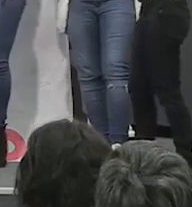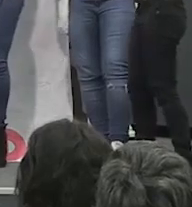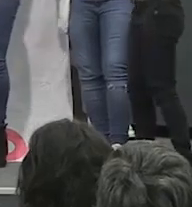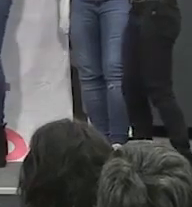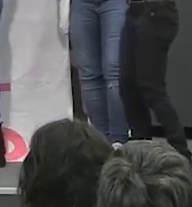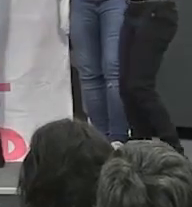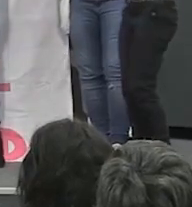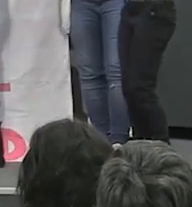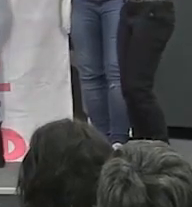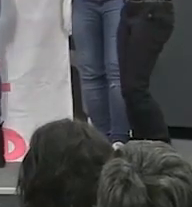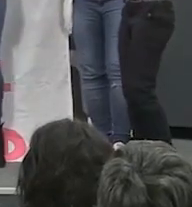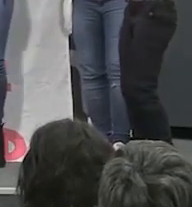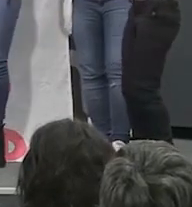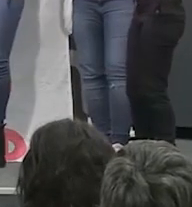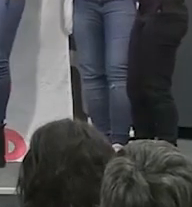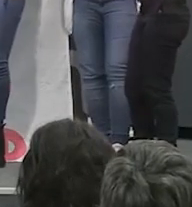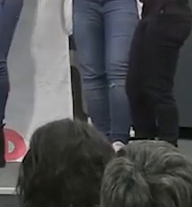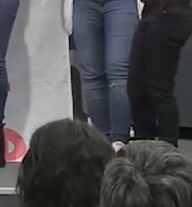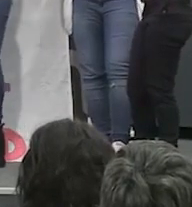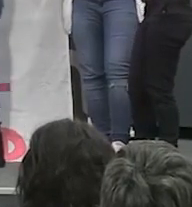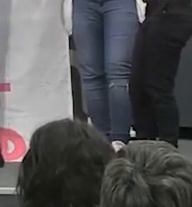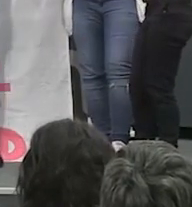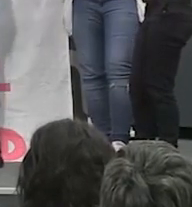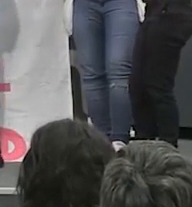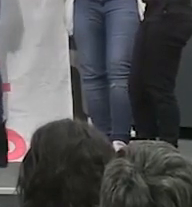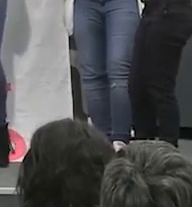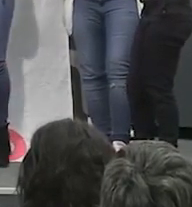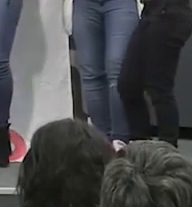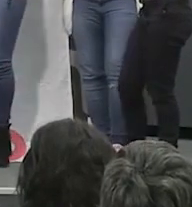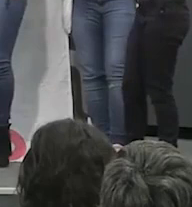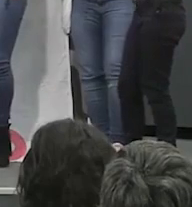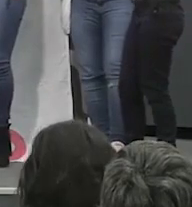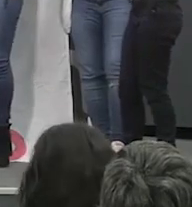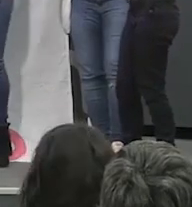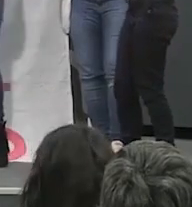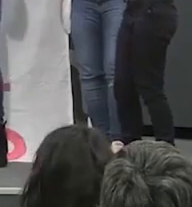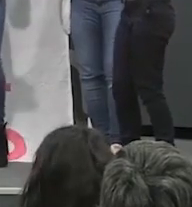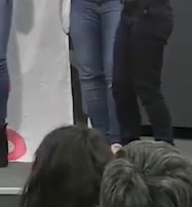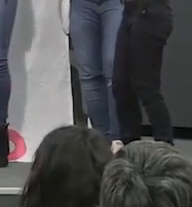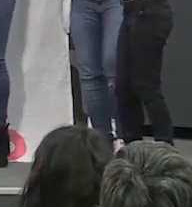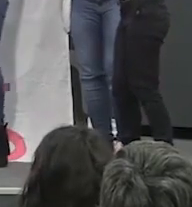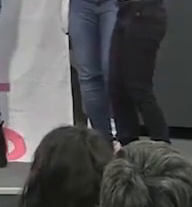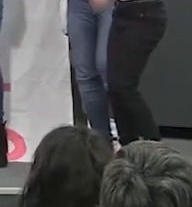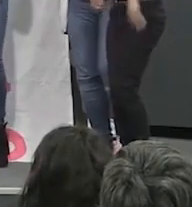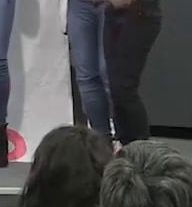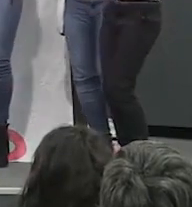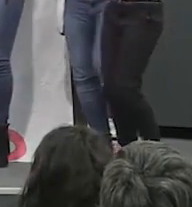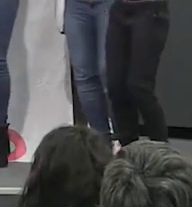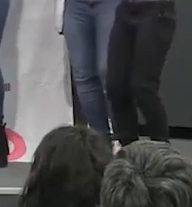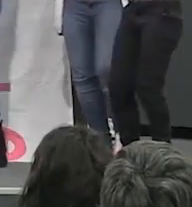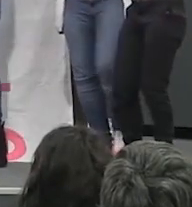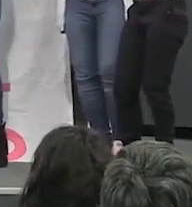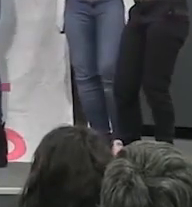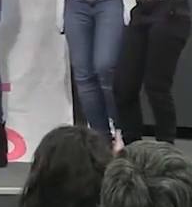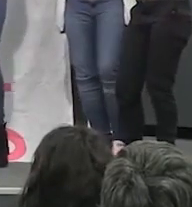Botas de sangre caliente Mis señas de identidad No hay río que se la lleve Sin